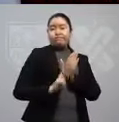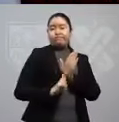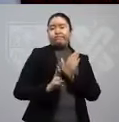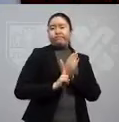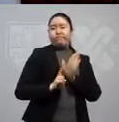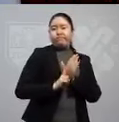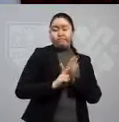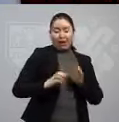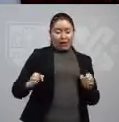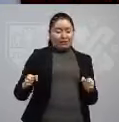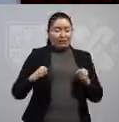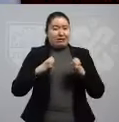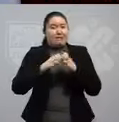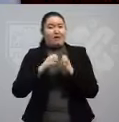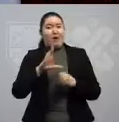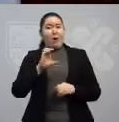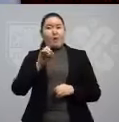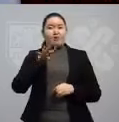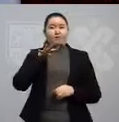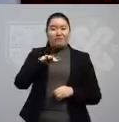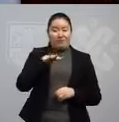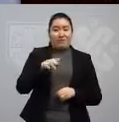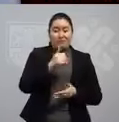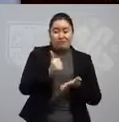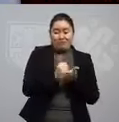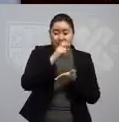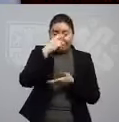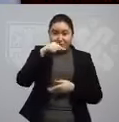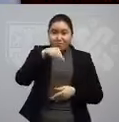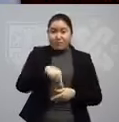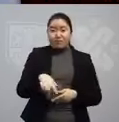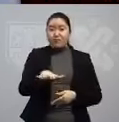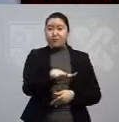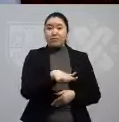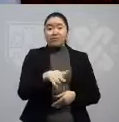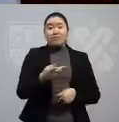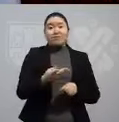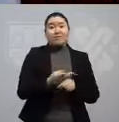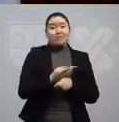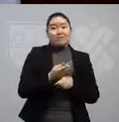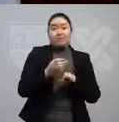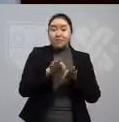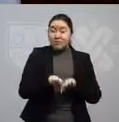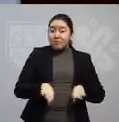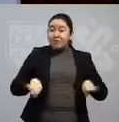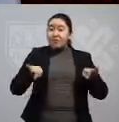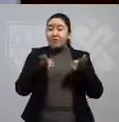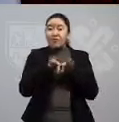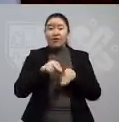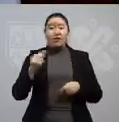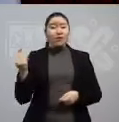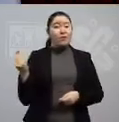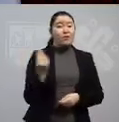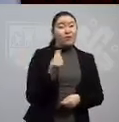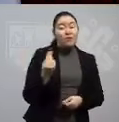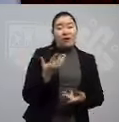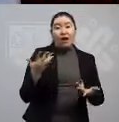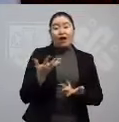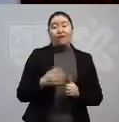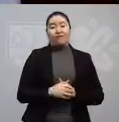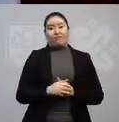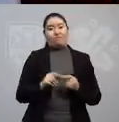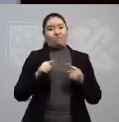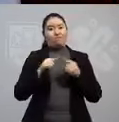alerta COVID-19, en emergencia por COVID-19 en la ciudad, las acciones urgentes